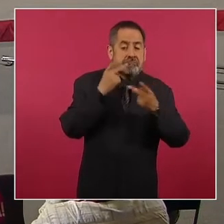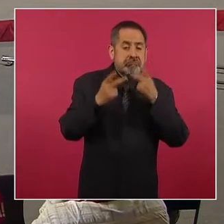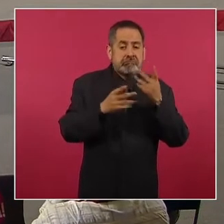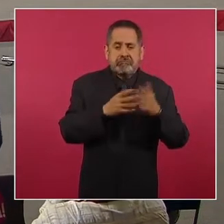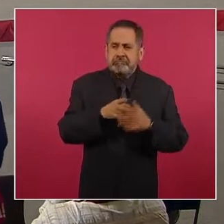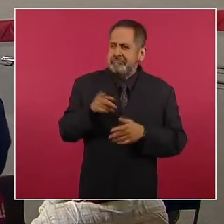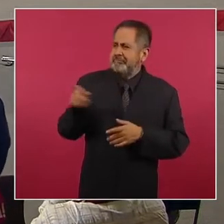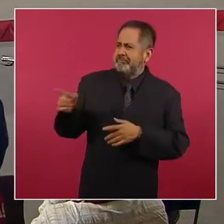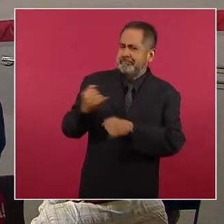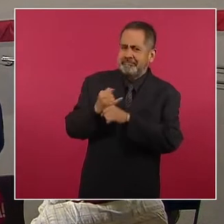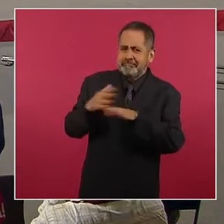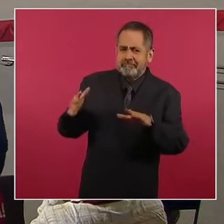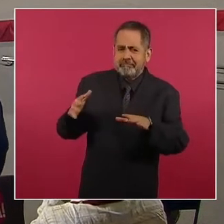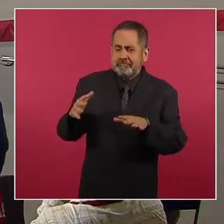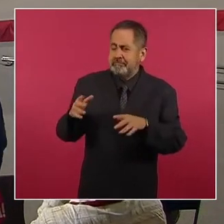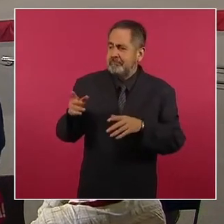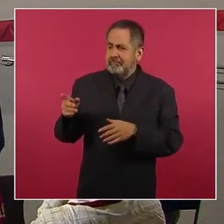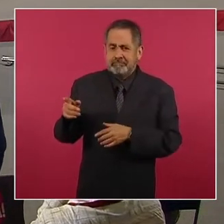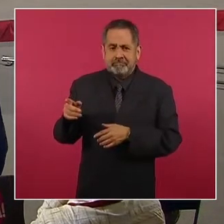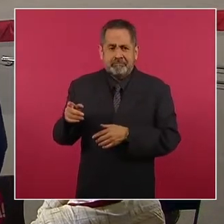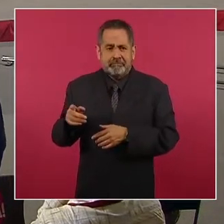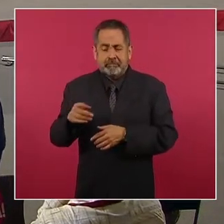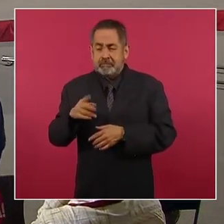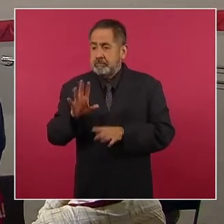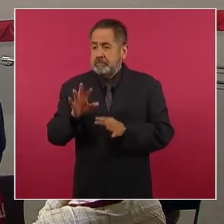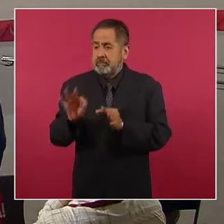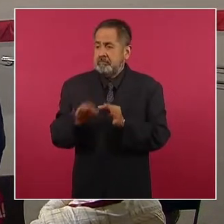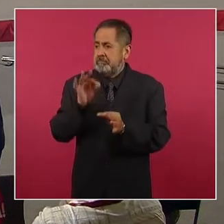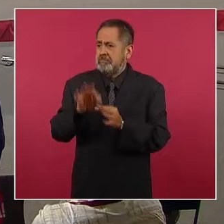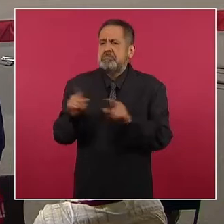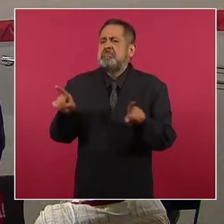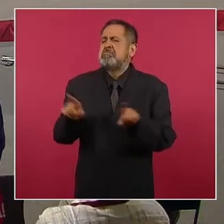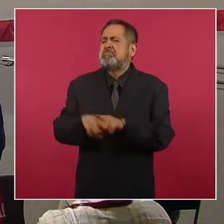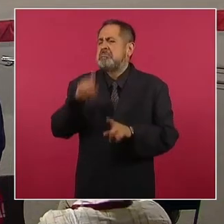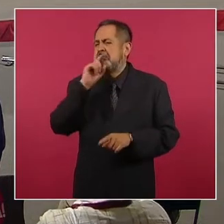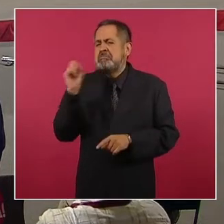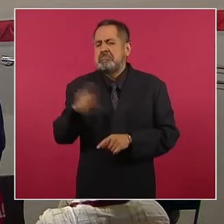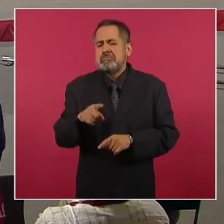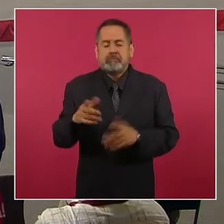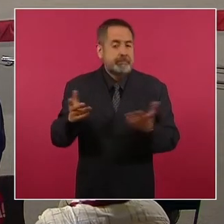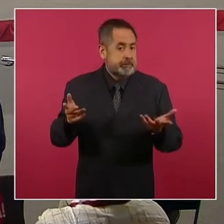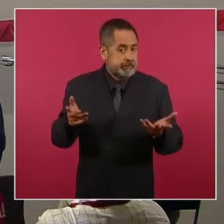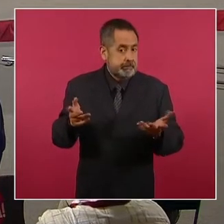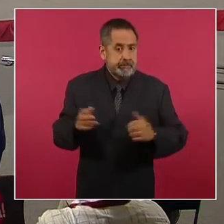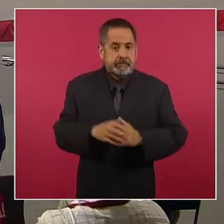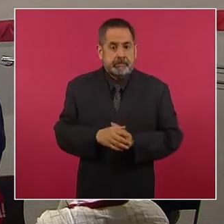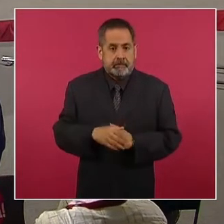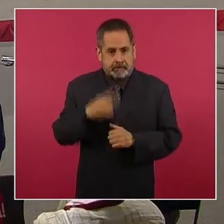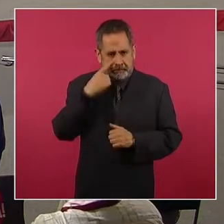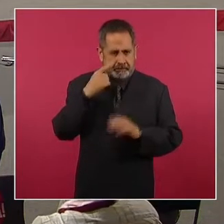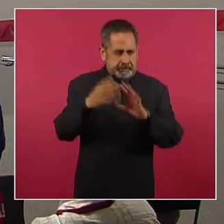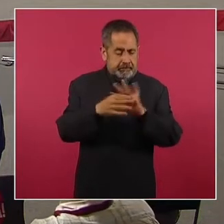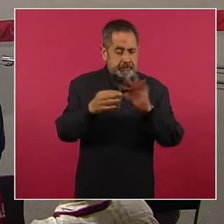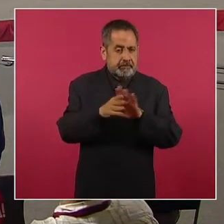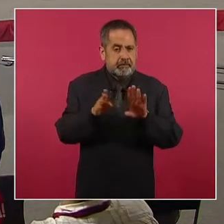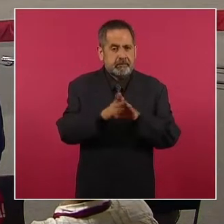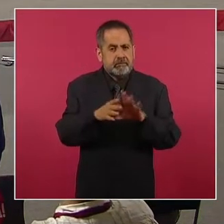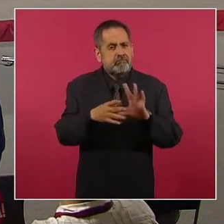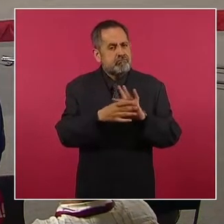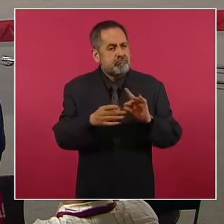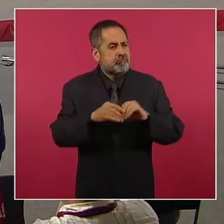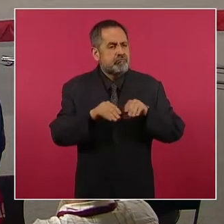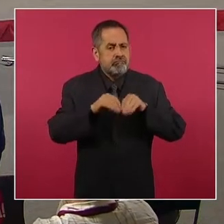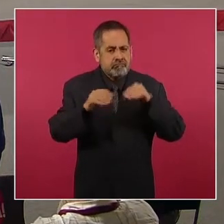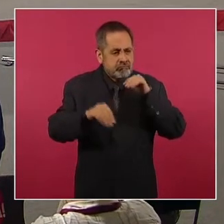que el informe y la verdad histórica concluyen lo mismo. La coordinación en esta cobertura se puede notar en el tratamiento